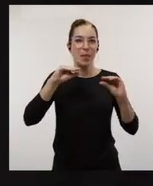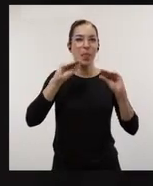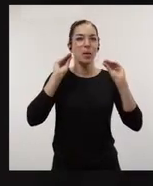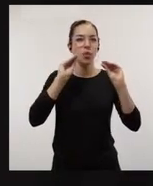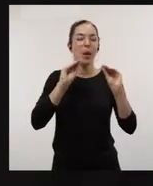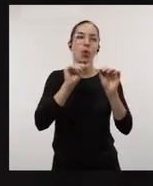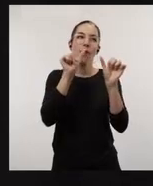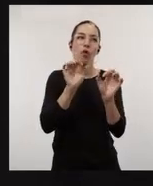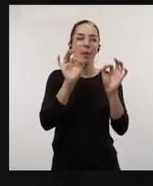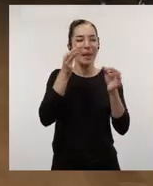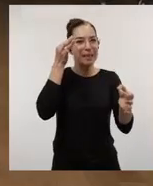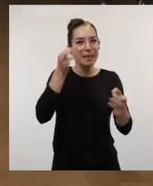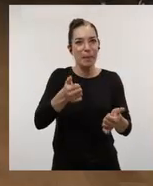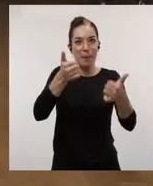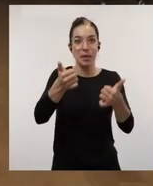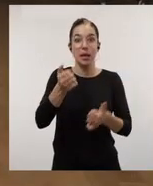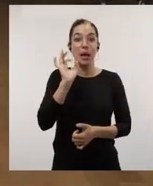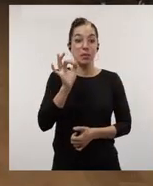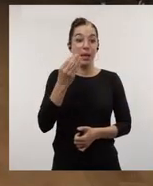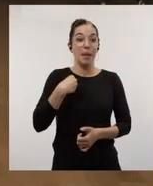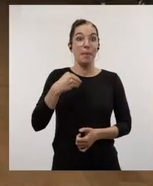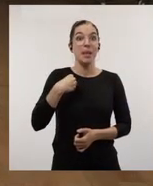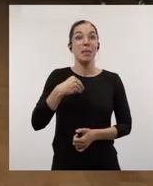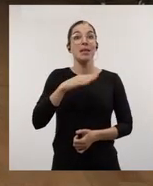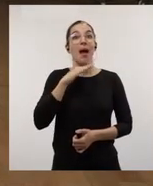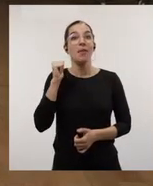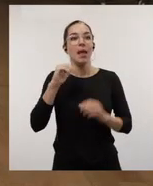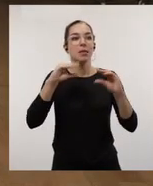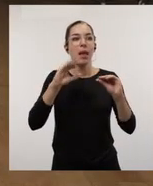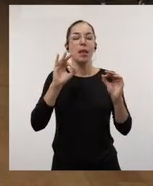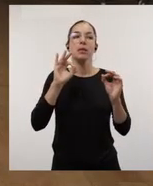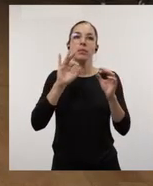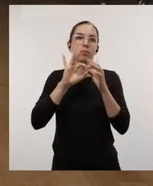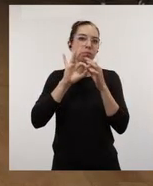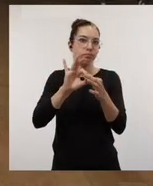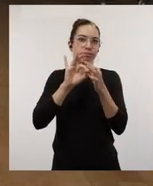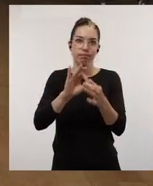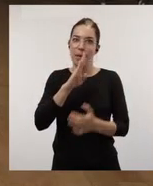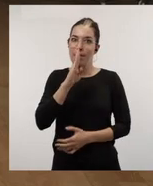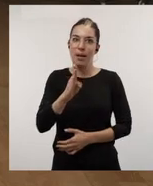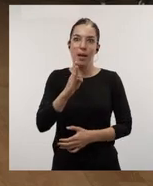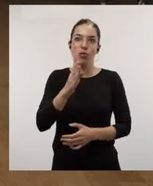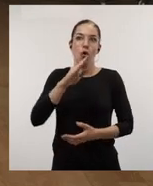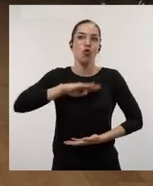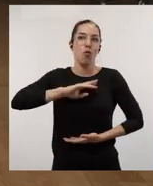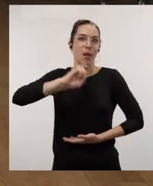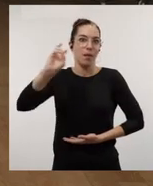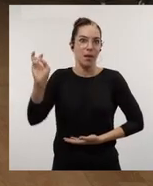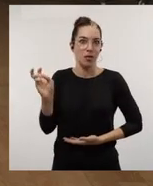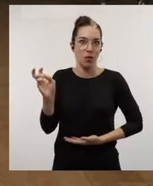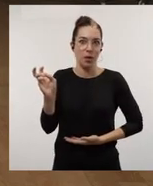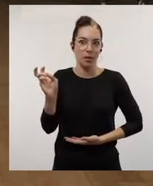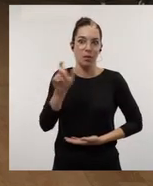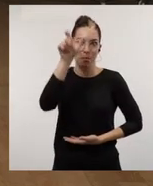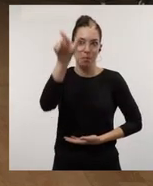como más específica, aunque lógicamente estas habilidades blandas o soft skills están íntimamente relacionadas con el resto de